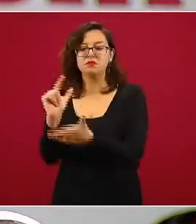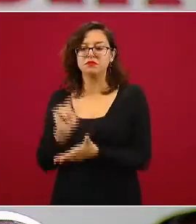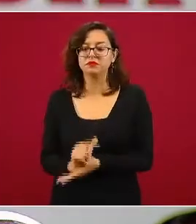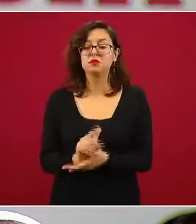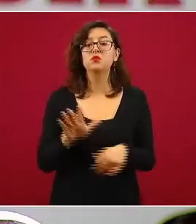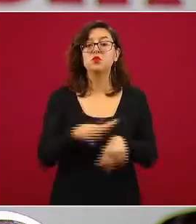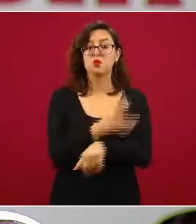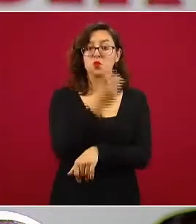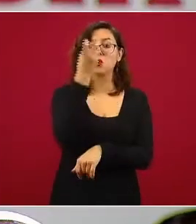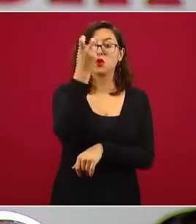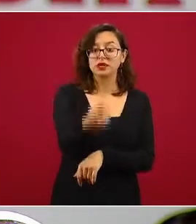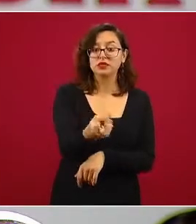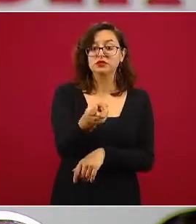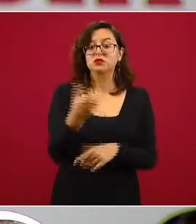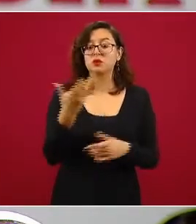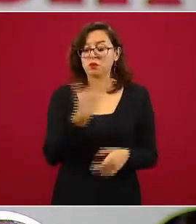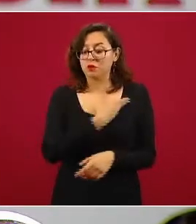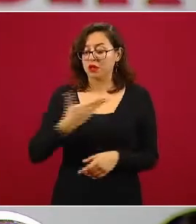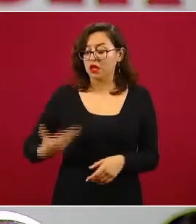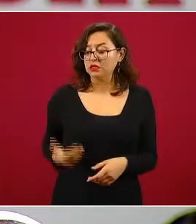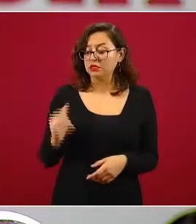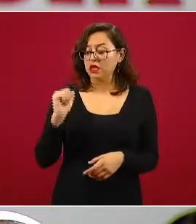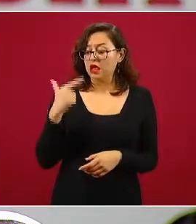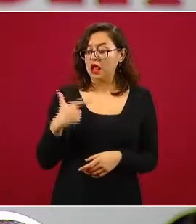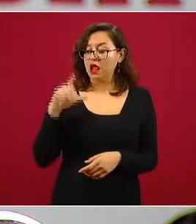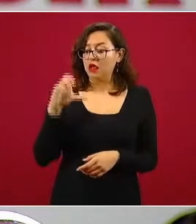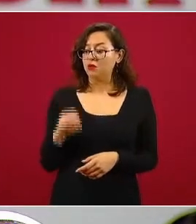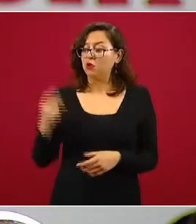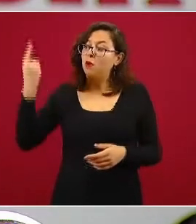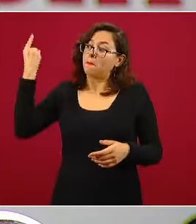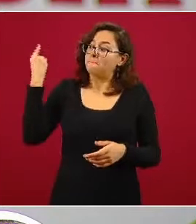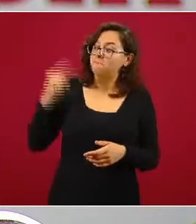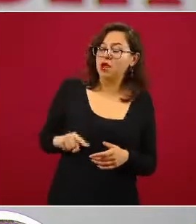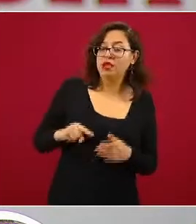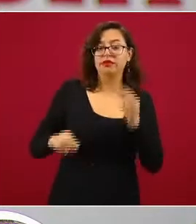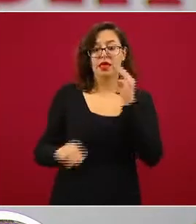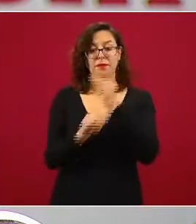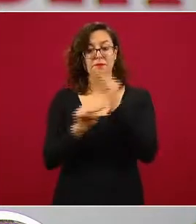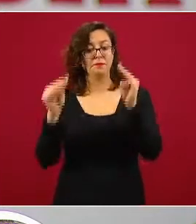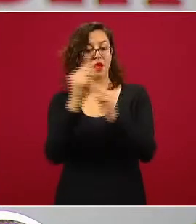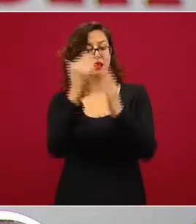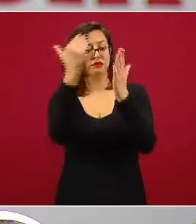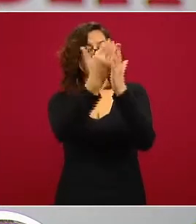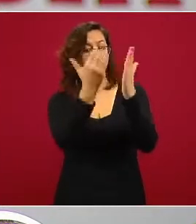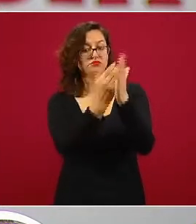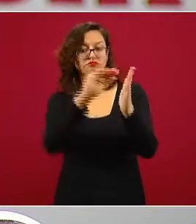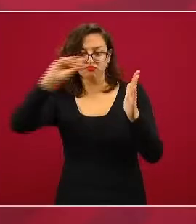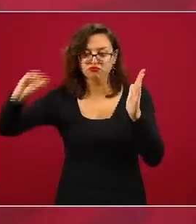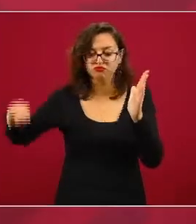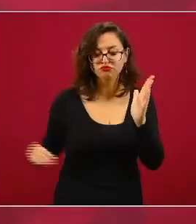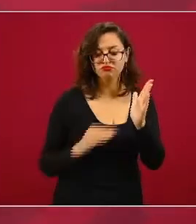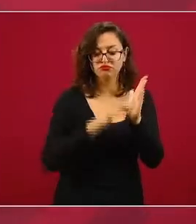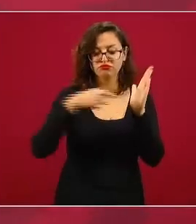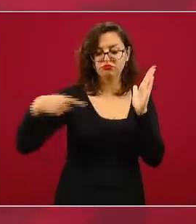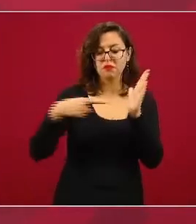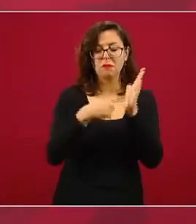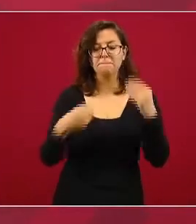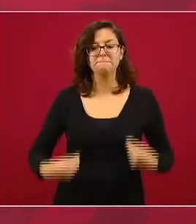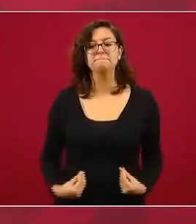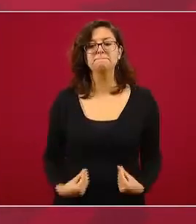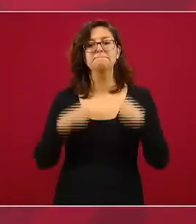incorporaremos, por instrucciones del presidente Andrés Manuel López Obrador, la asignatura Vida Saludable.